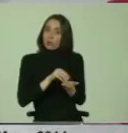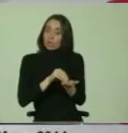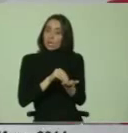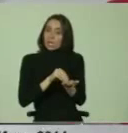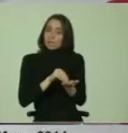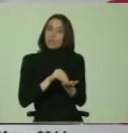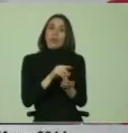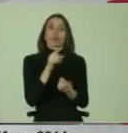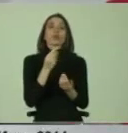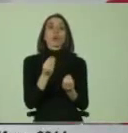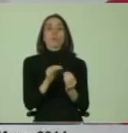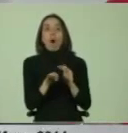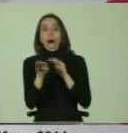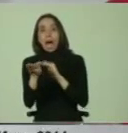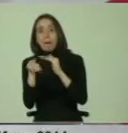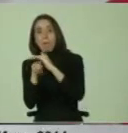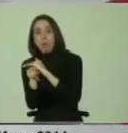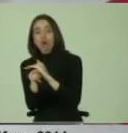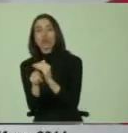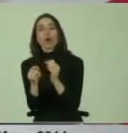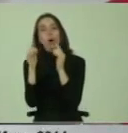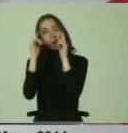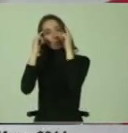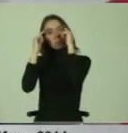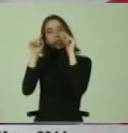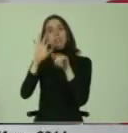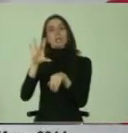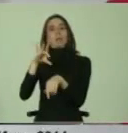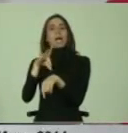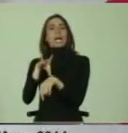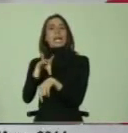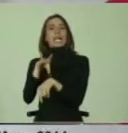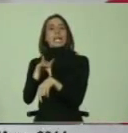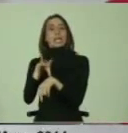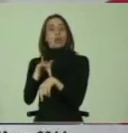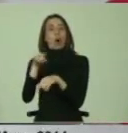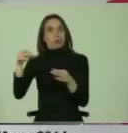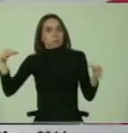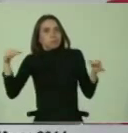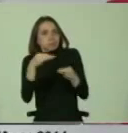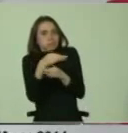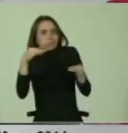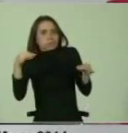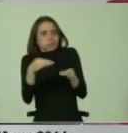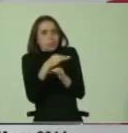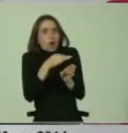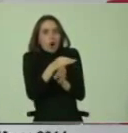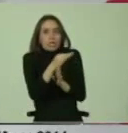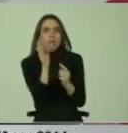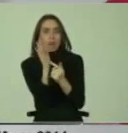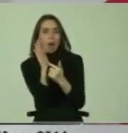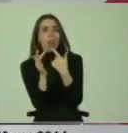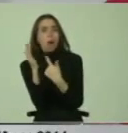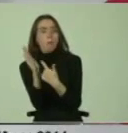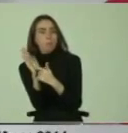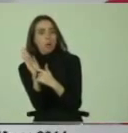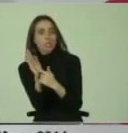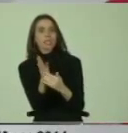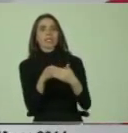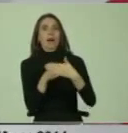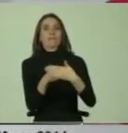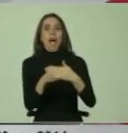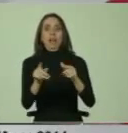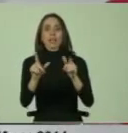intervención de los apoyos todavía muy clínico, a pesar de las orientaciones que se están dando desde la política, barreras